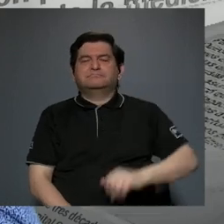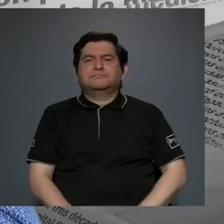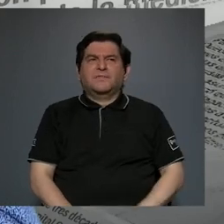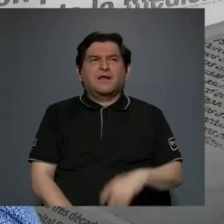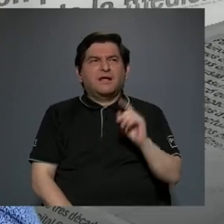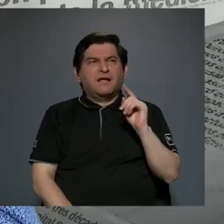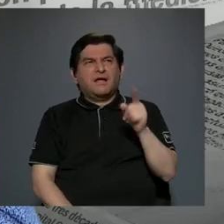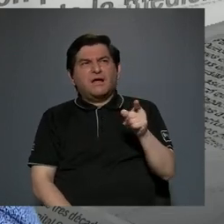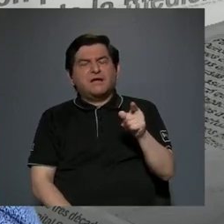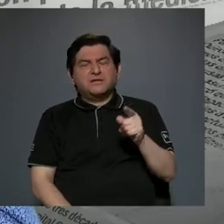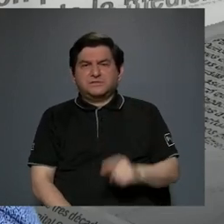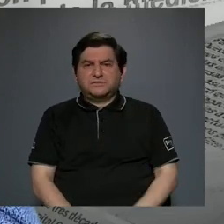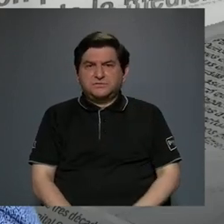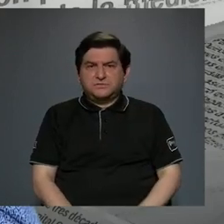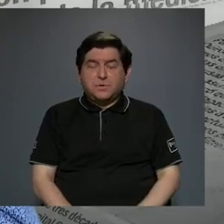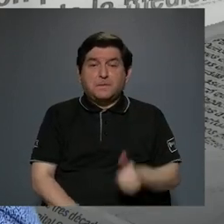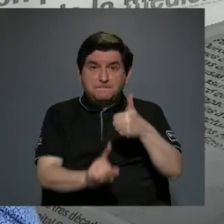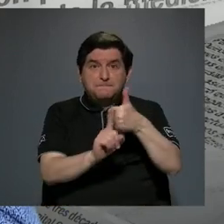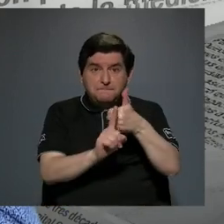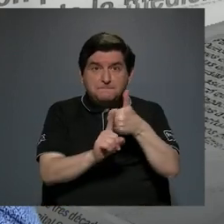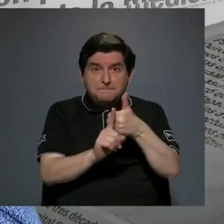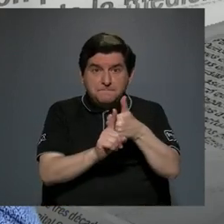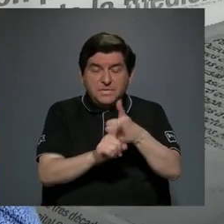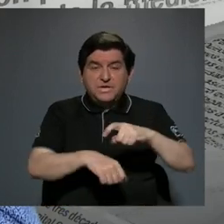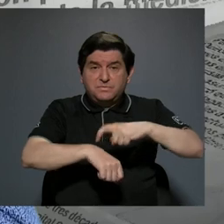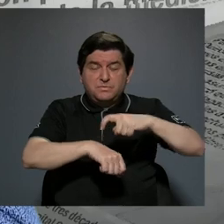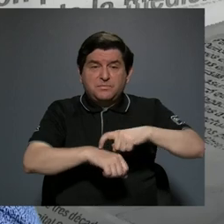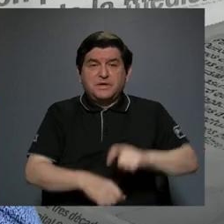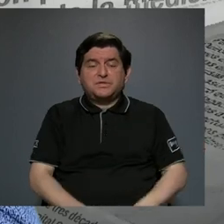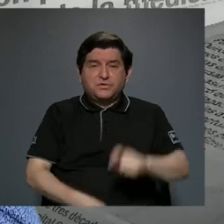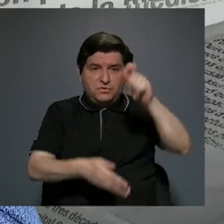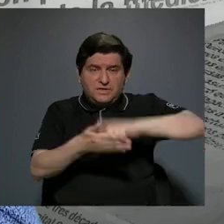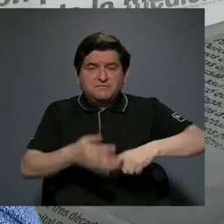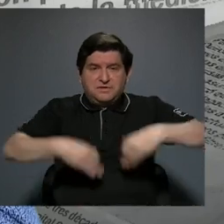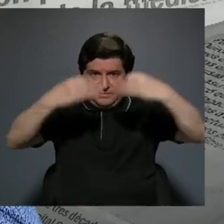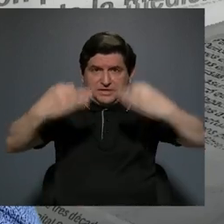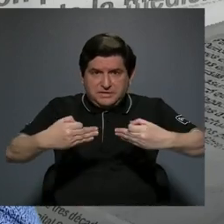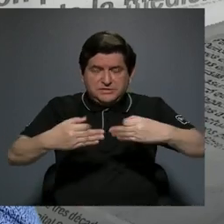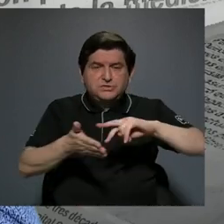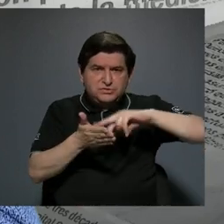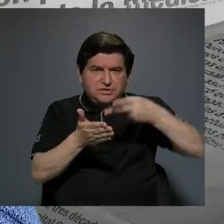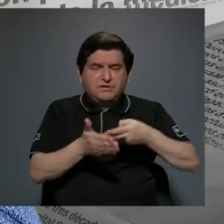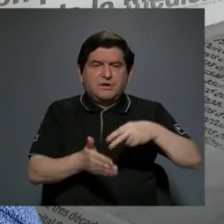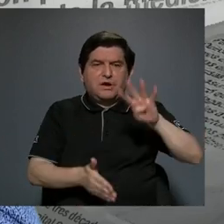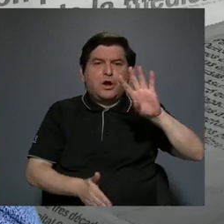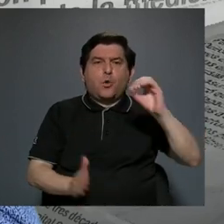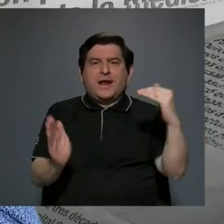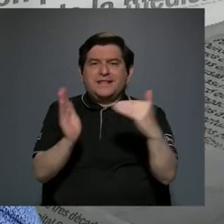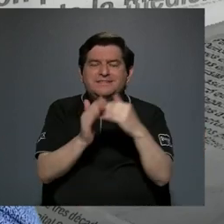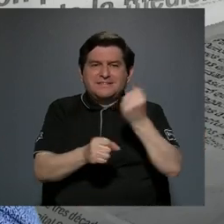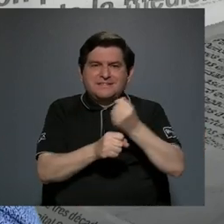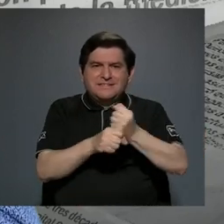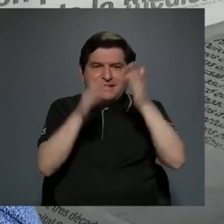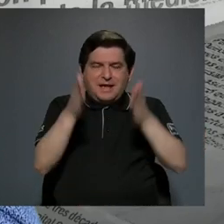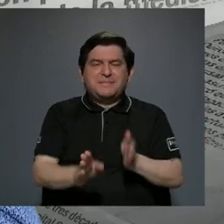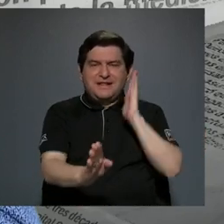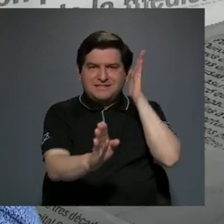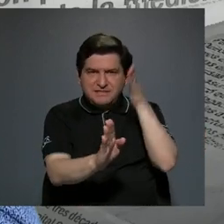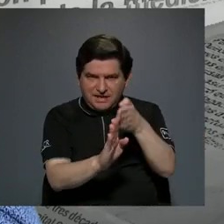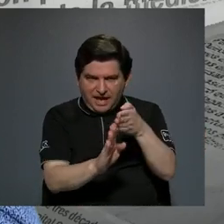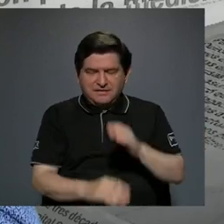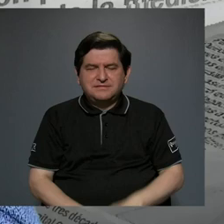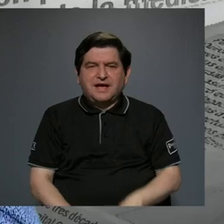Eso, según el mismo, a la hora de firmarse el decreto, representaba 40 mil trabajadores en forma directa